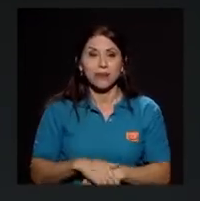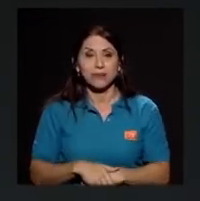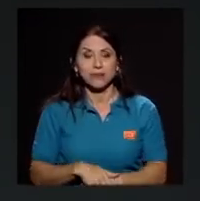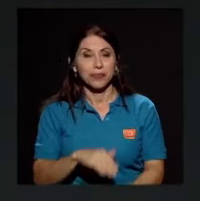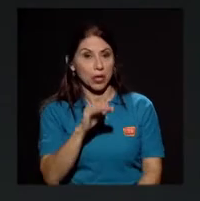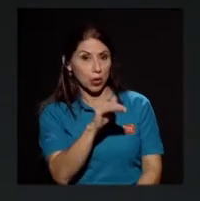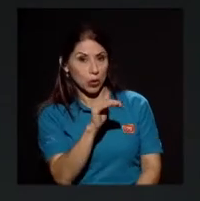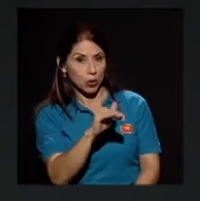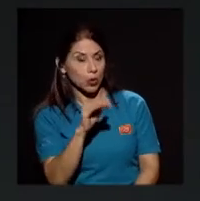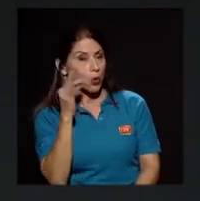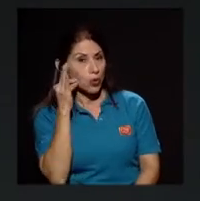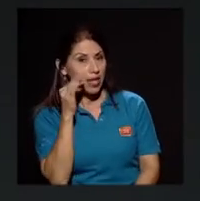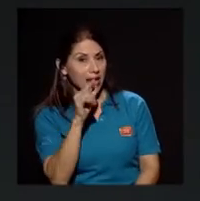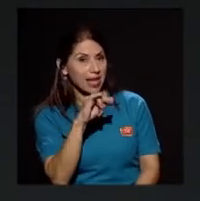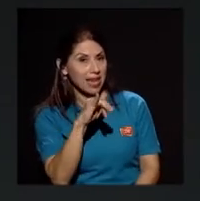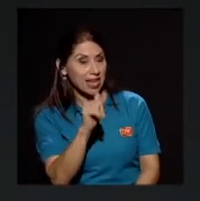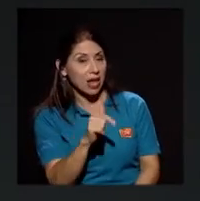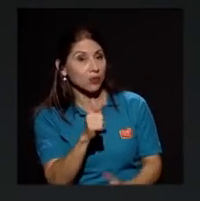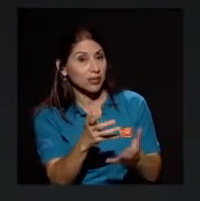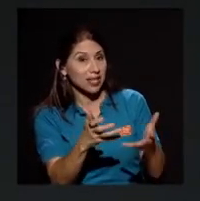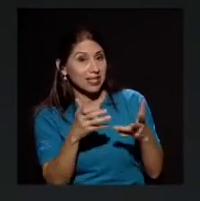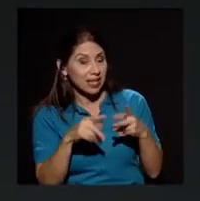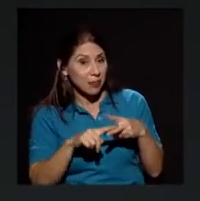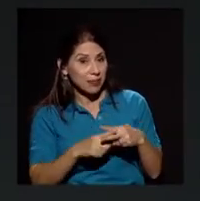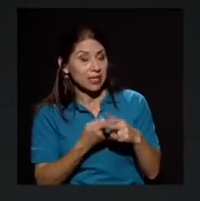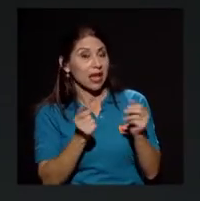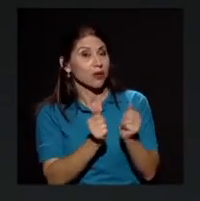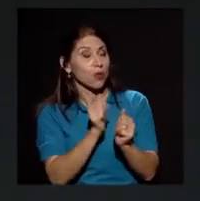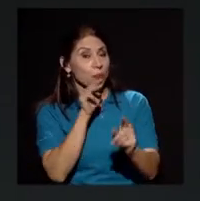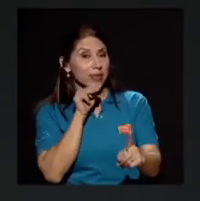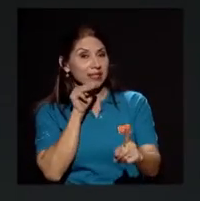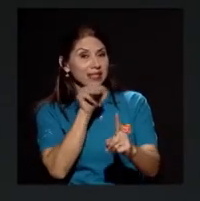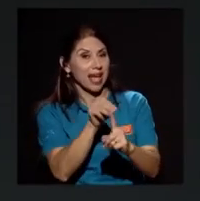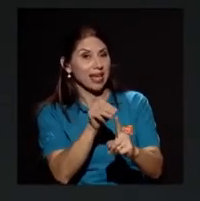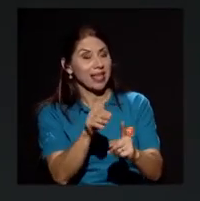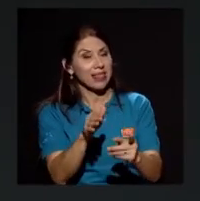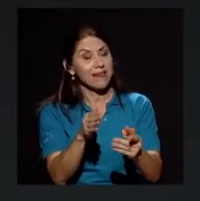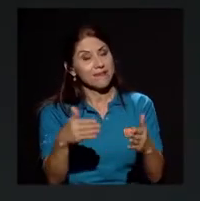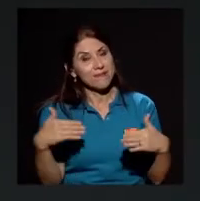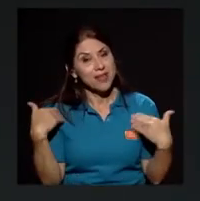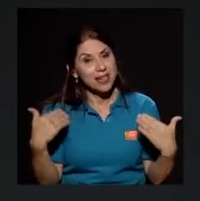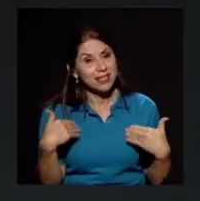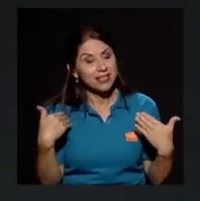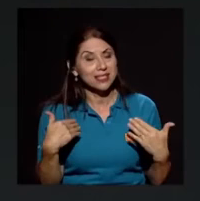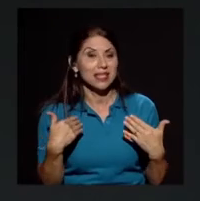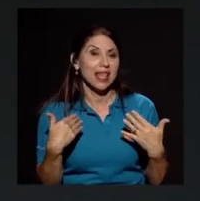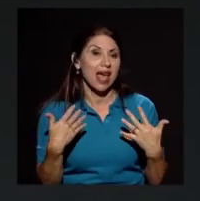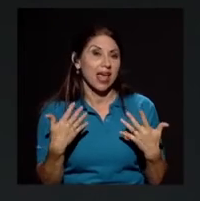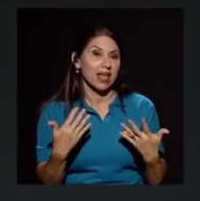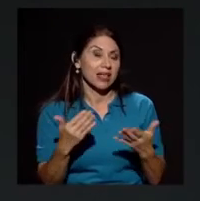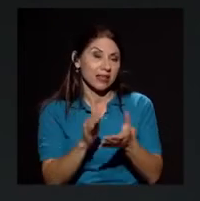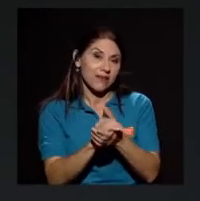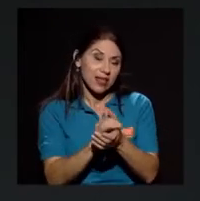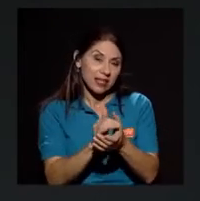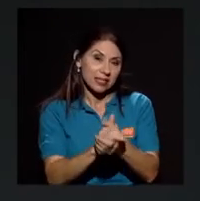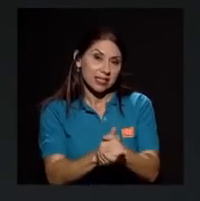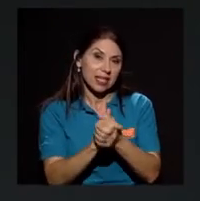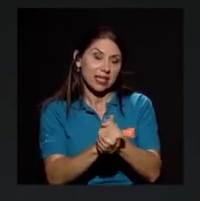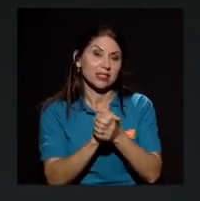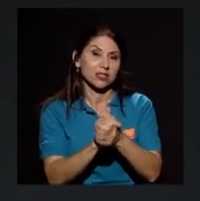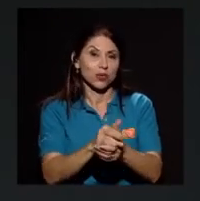quisiera empezar dando este mensaje de felicidad de felicitación de